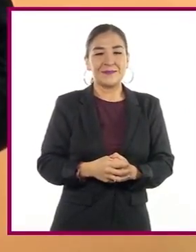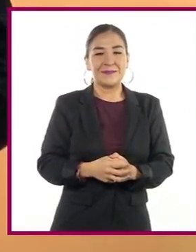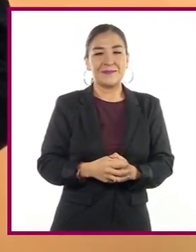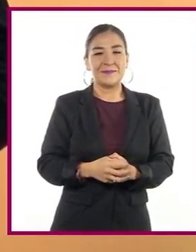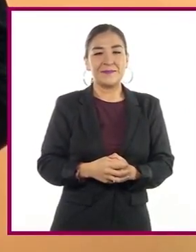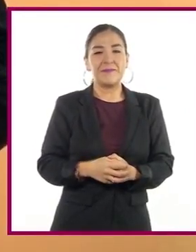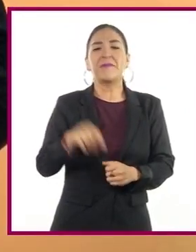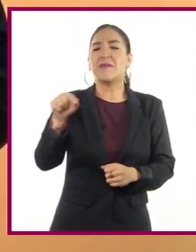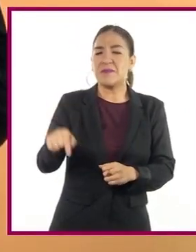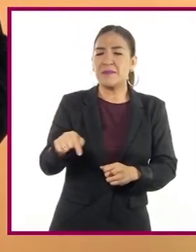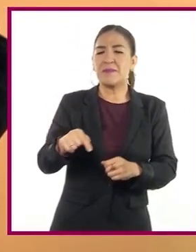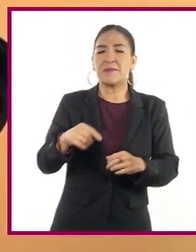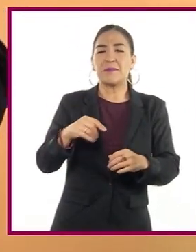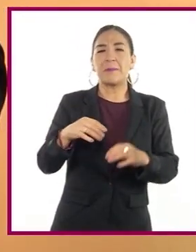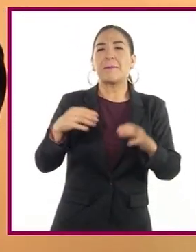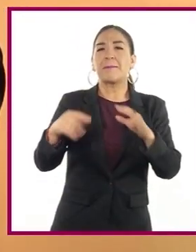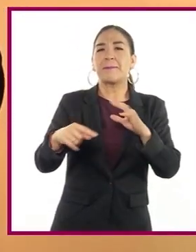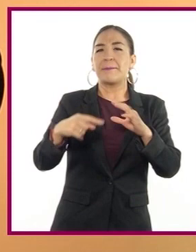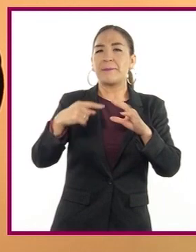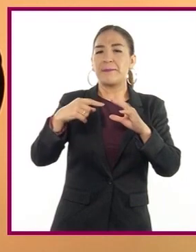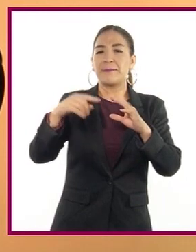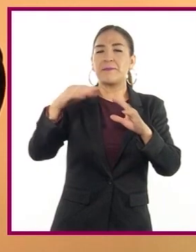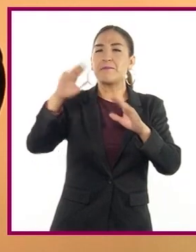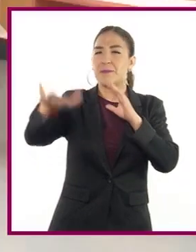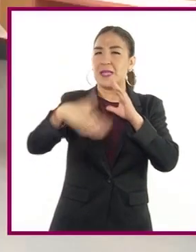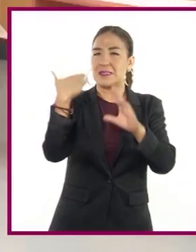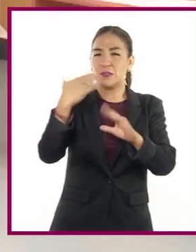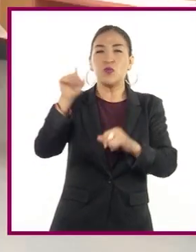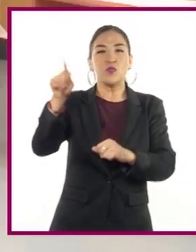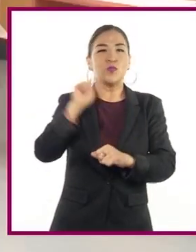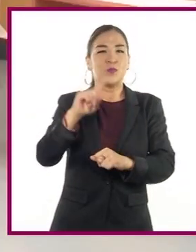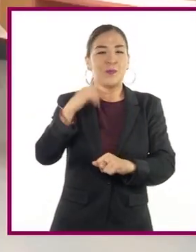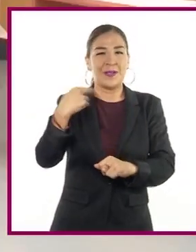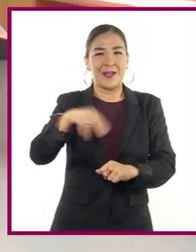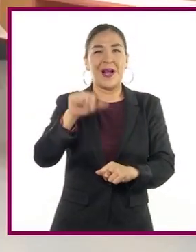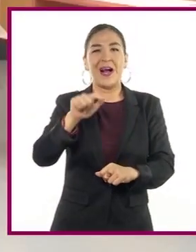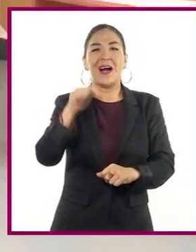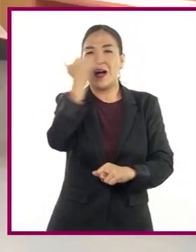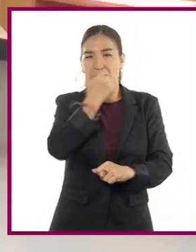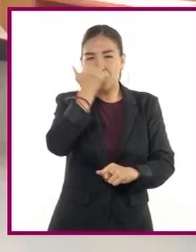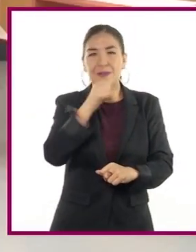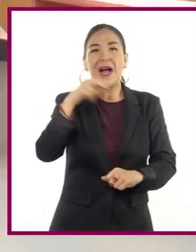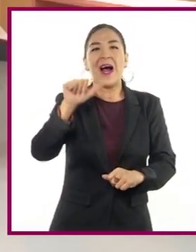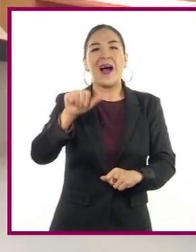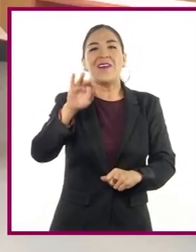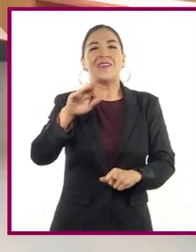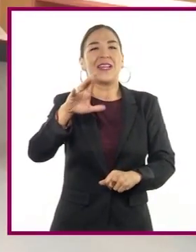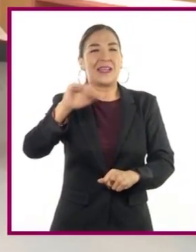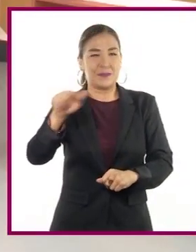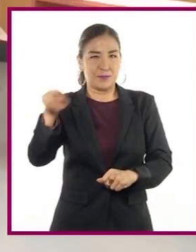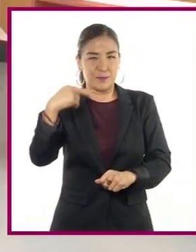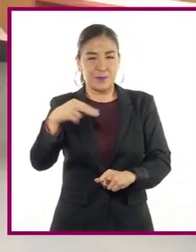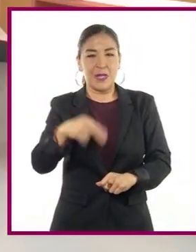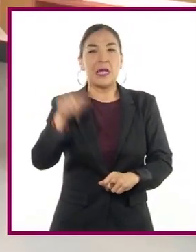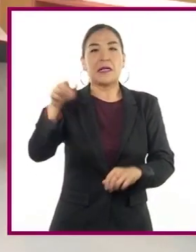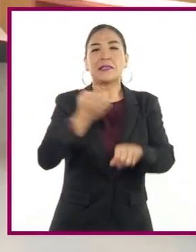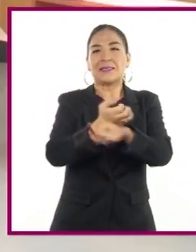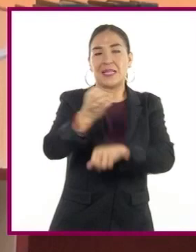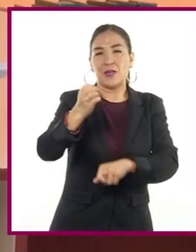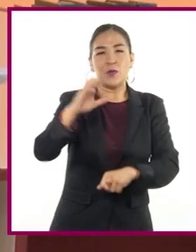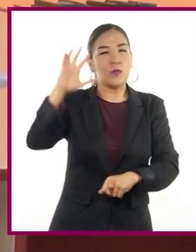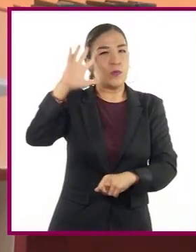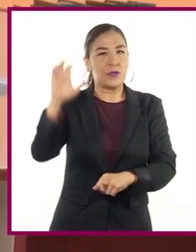Este mensaje es de la alumna África, del estado de Morelos. Ella nos comenta lo siguiente.